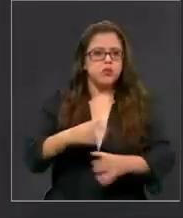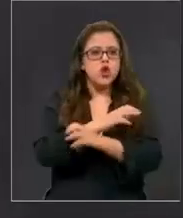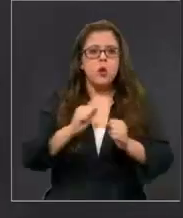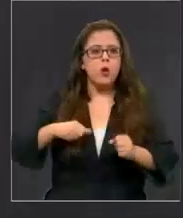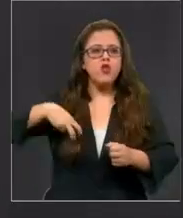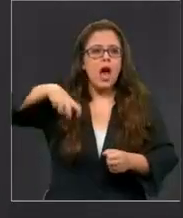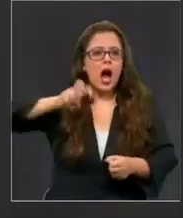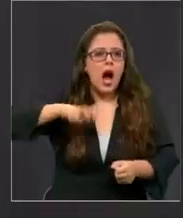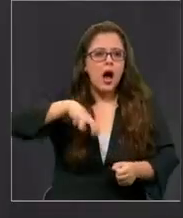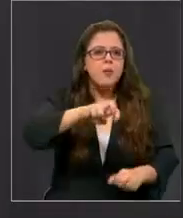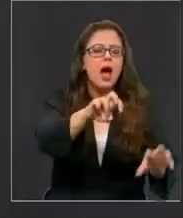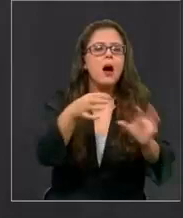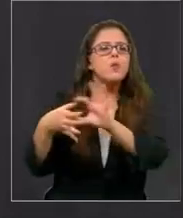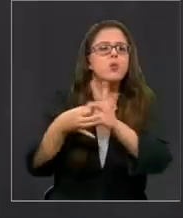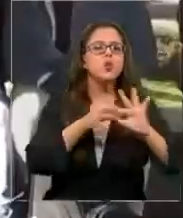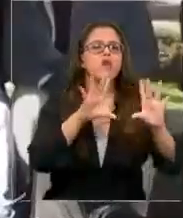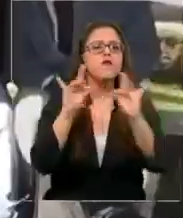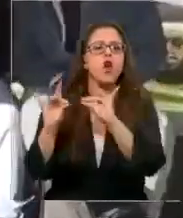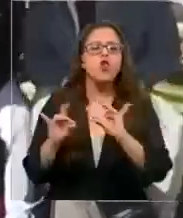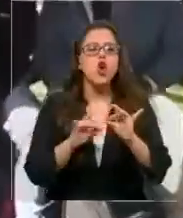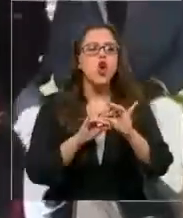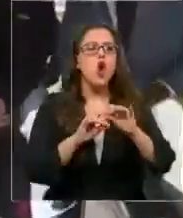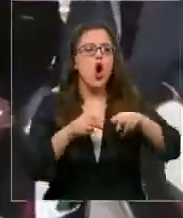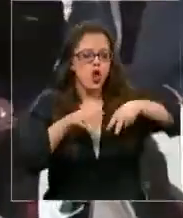caminar por el dolor de las piernas.